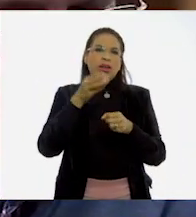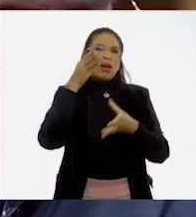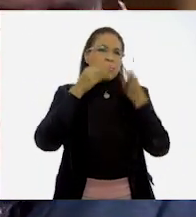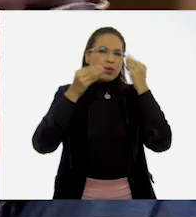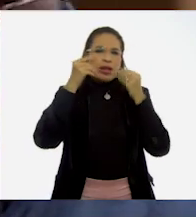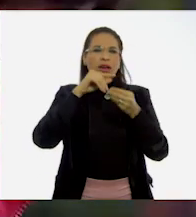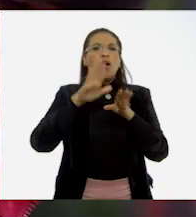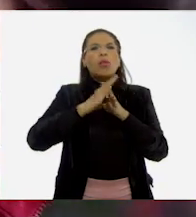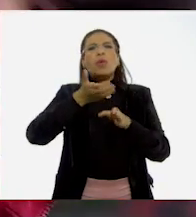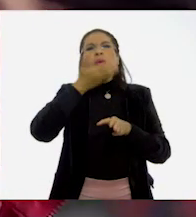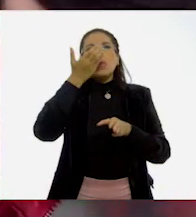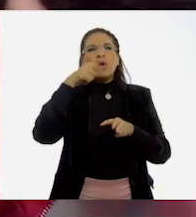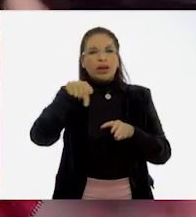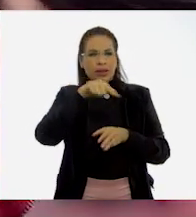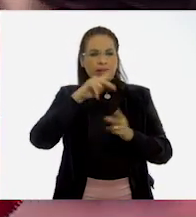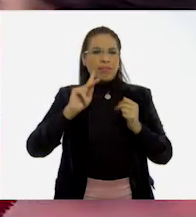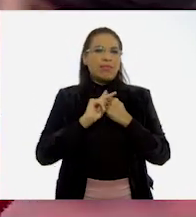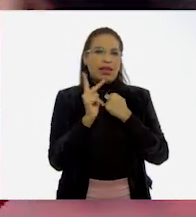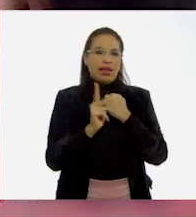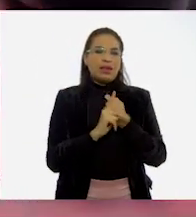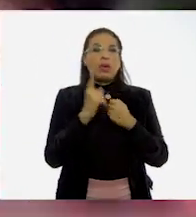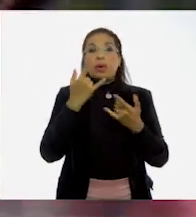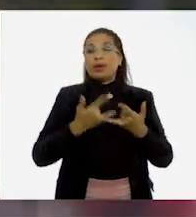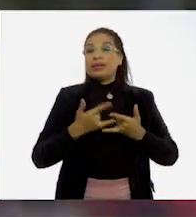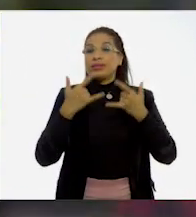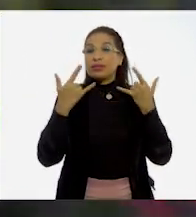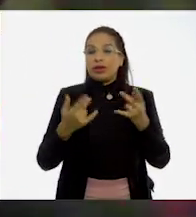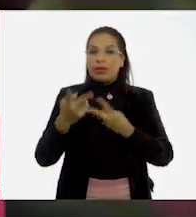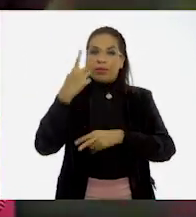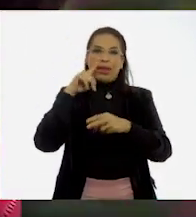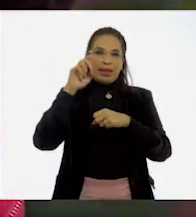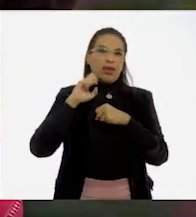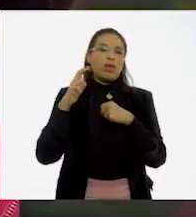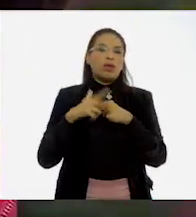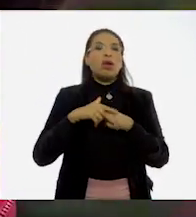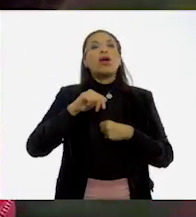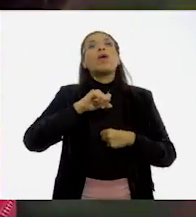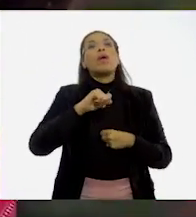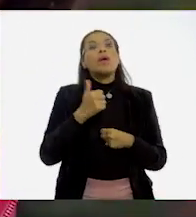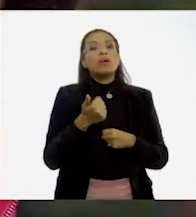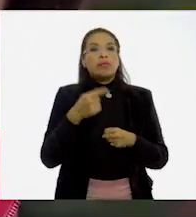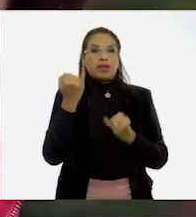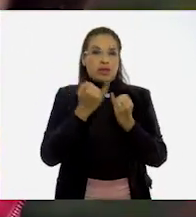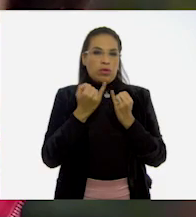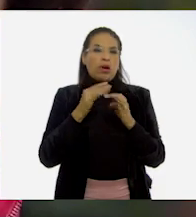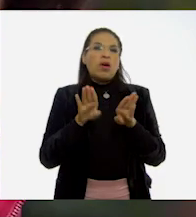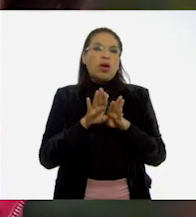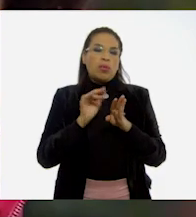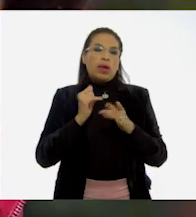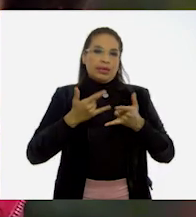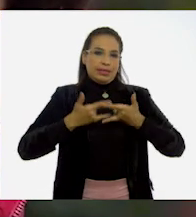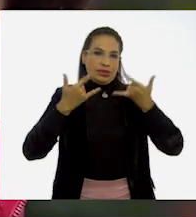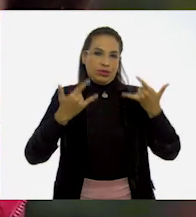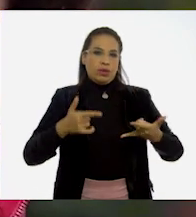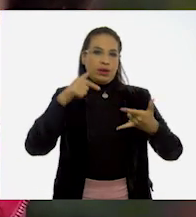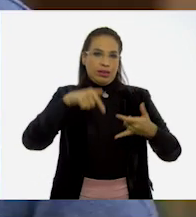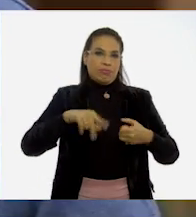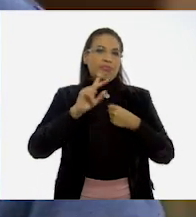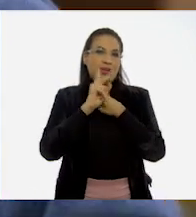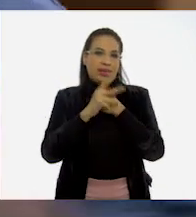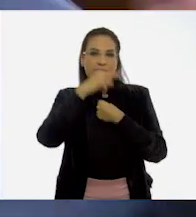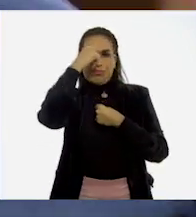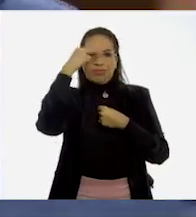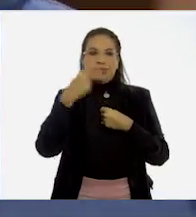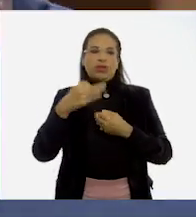de este país. Una parte de nuestra historia viene de Europa, pero también somos parte de la historia de este país.